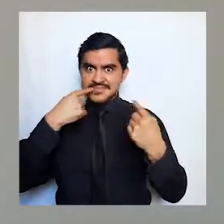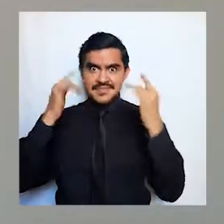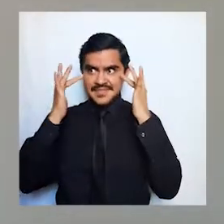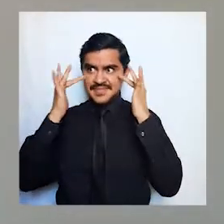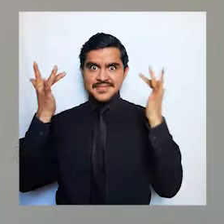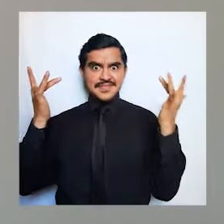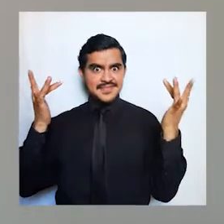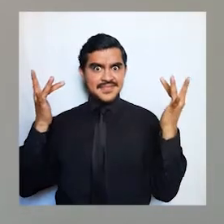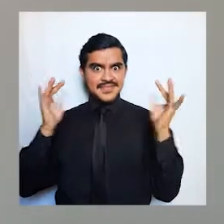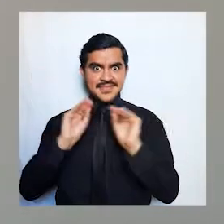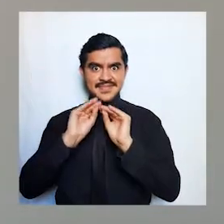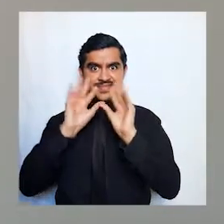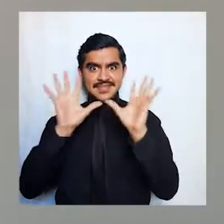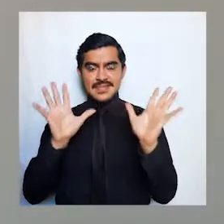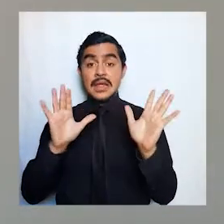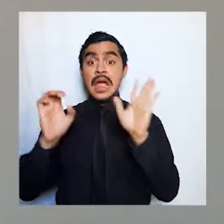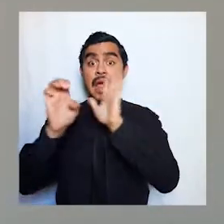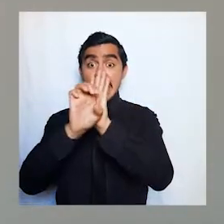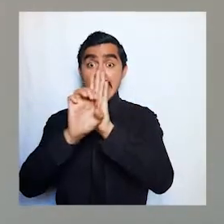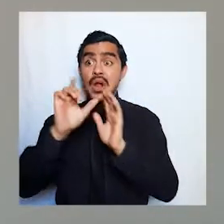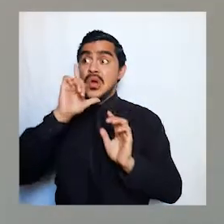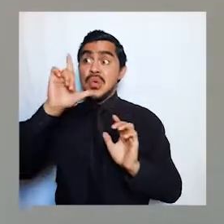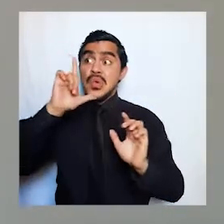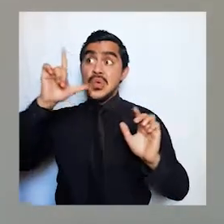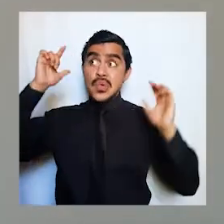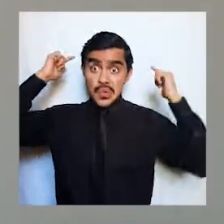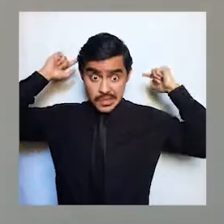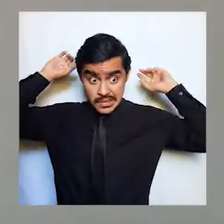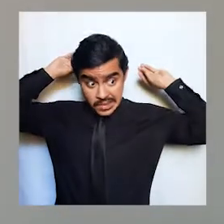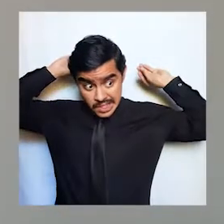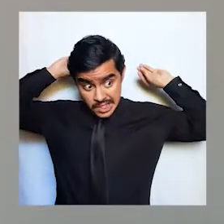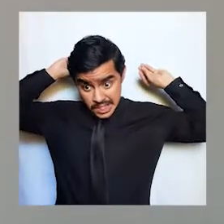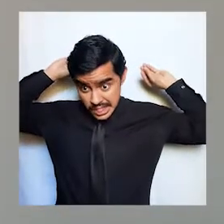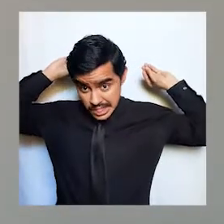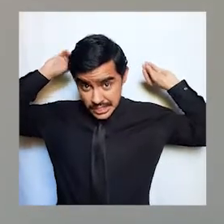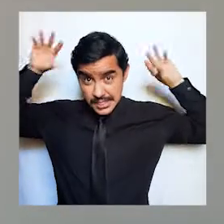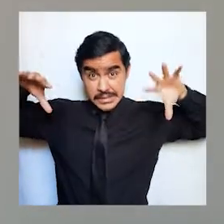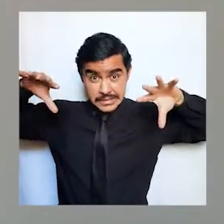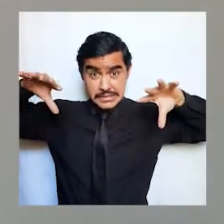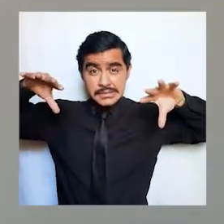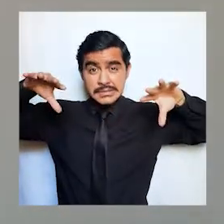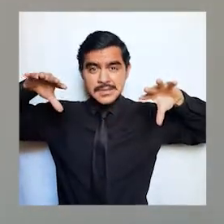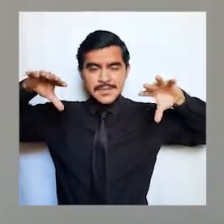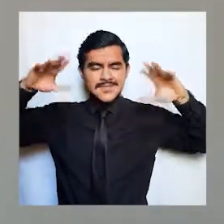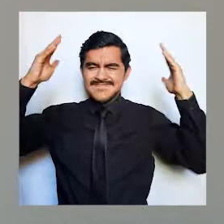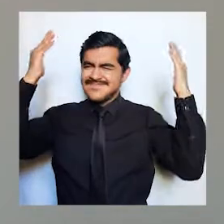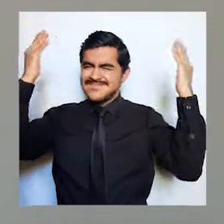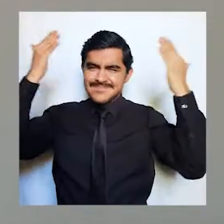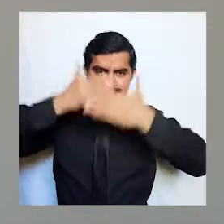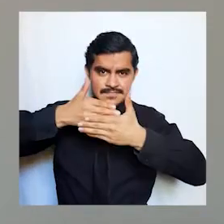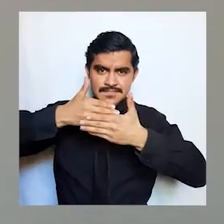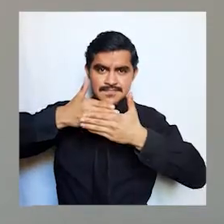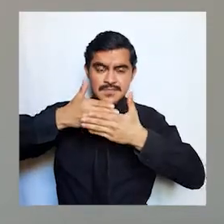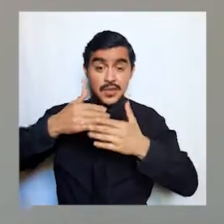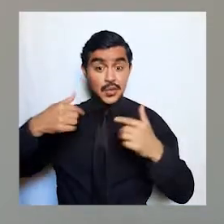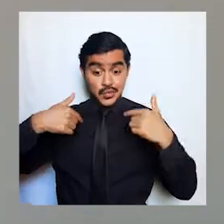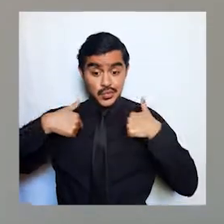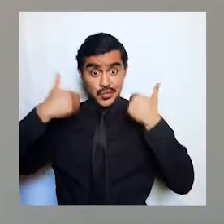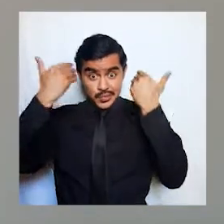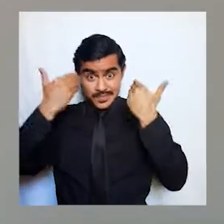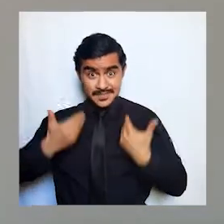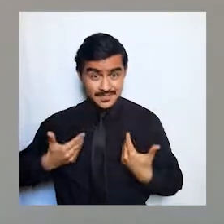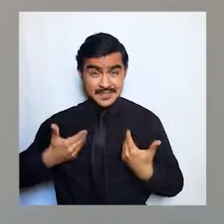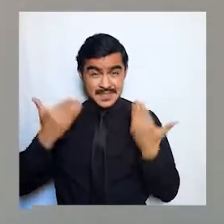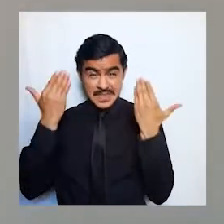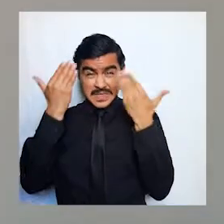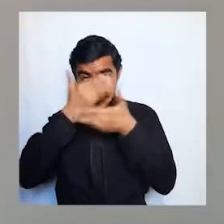si yo me pusiera a contraluz o sea que la luz estuviera atrás mío no se miraría bien me mirarían